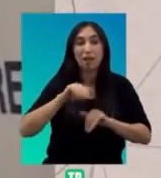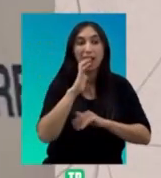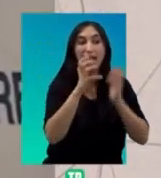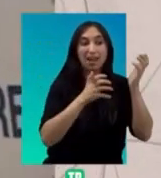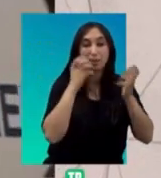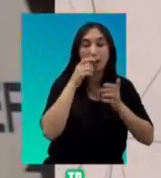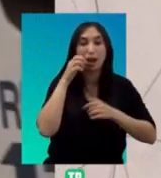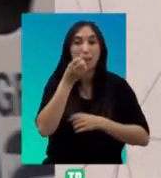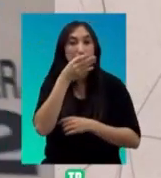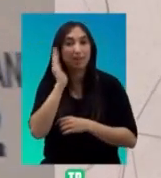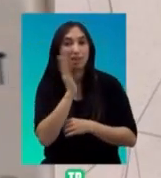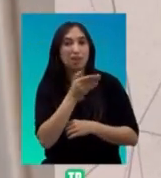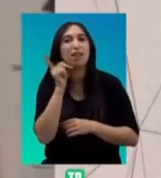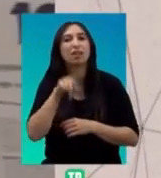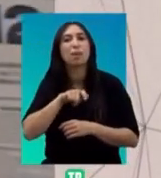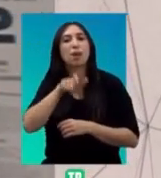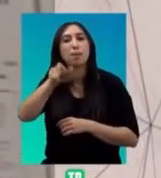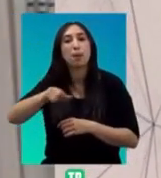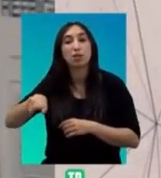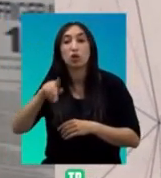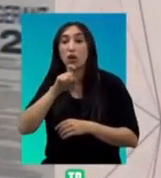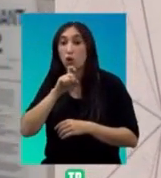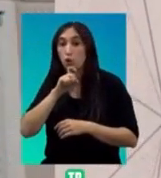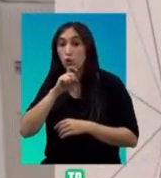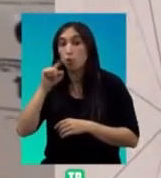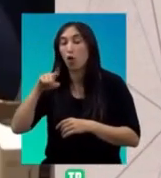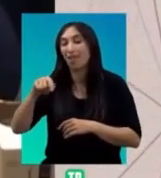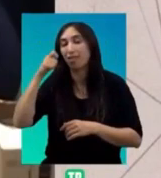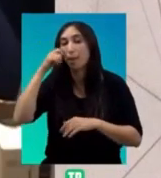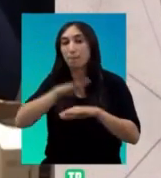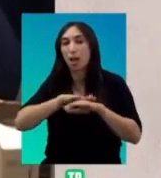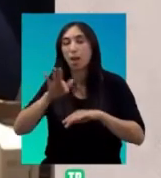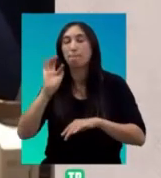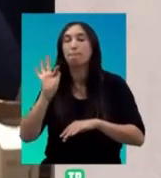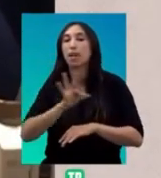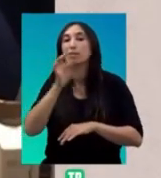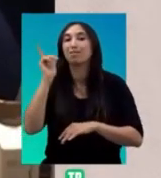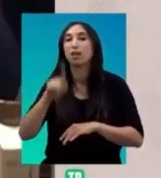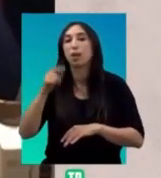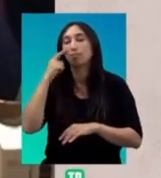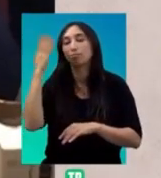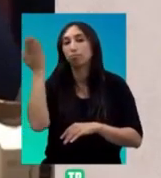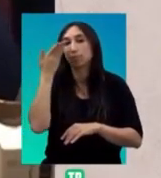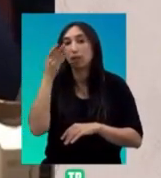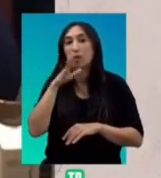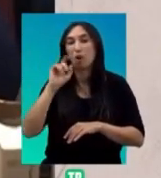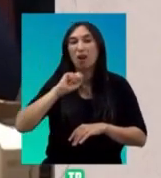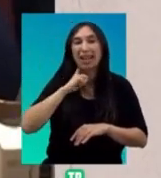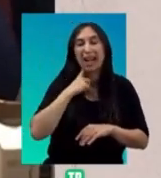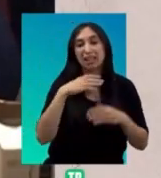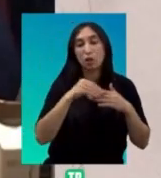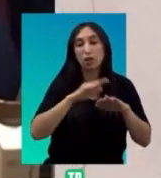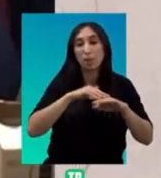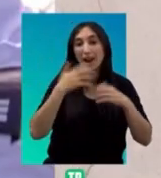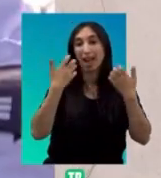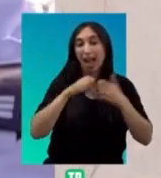y las plantas... ...sino al propio ser humano... ...con cánceres de piel y daños oculares. La emisión de compuestos fluorocarbonados... ...y otros gases empleados